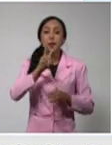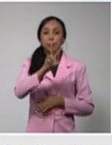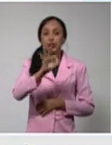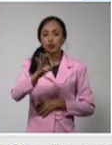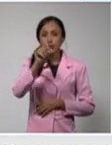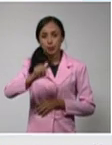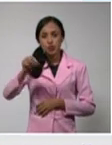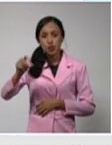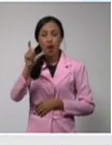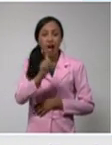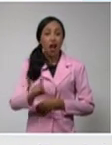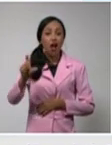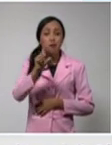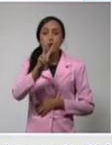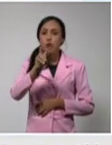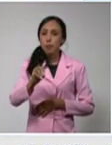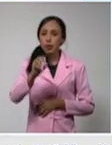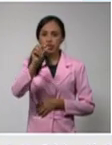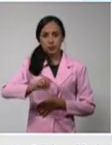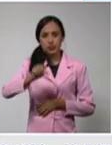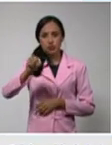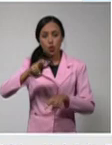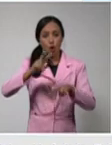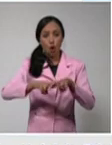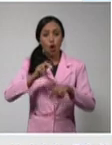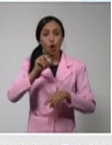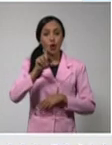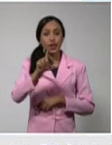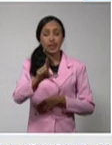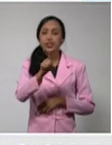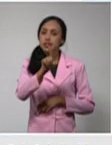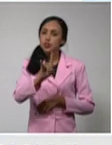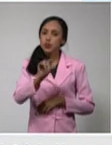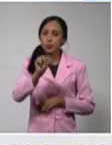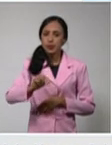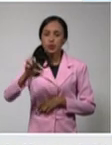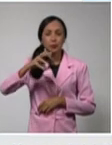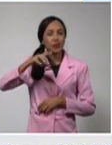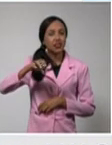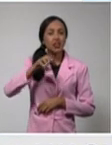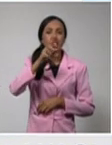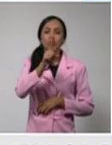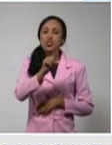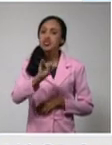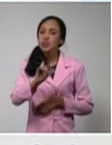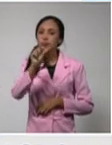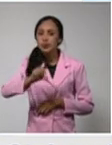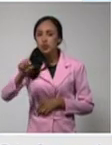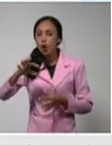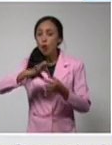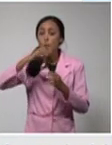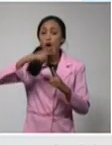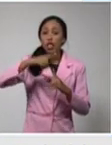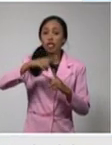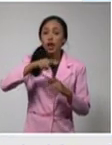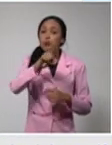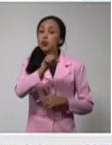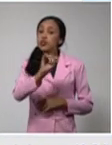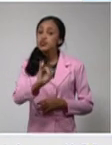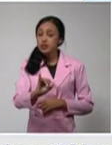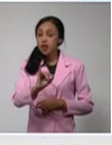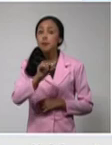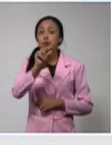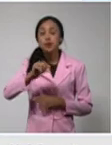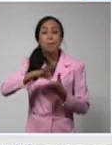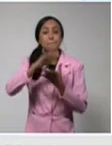Camagüey 20, Holguín 19, Pinar del Río 16, Guantánamo 16, Mayabeque